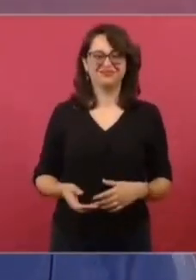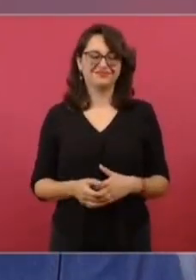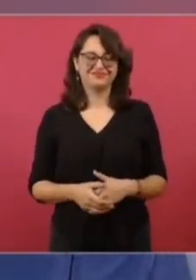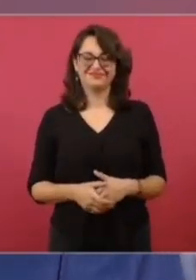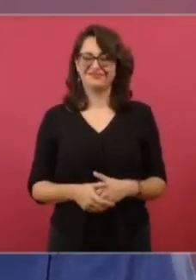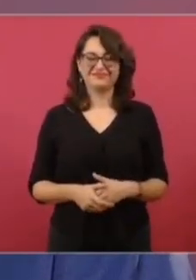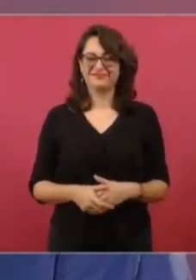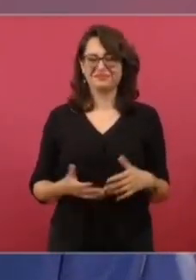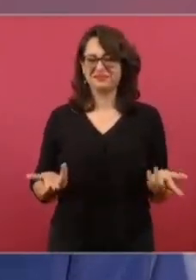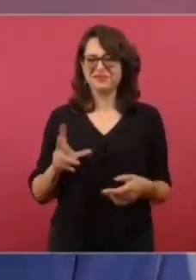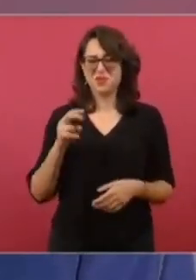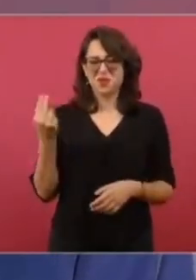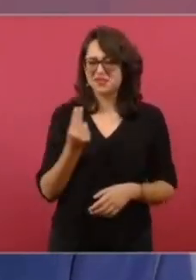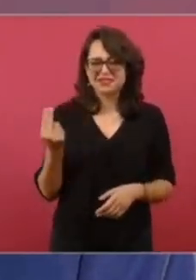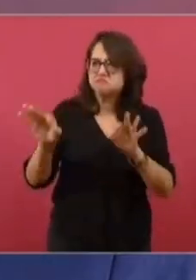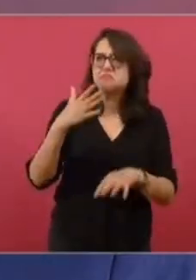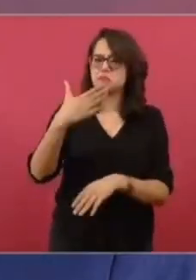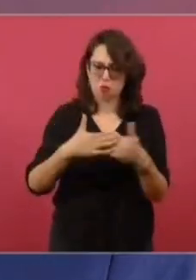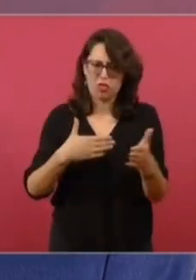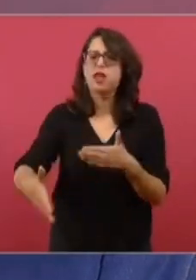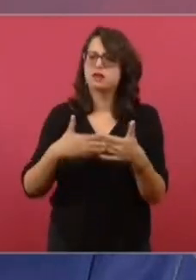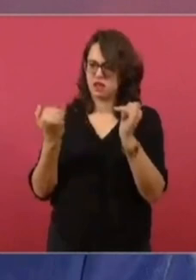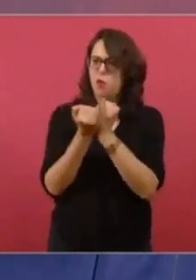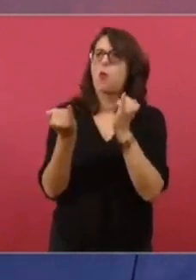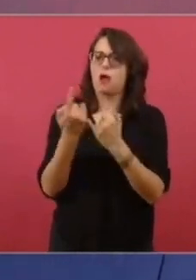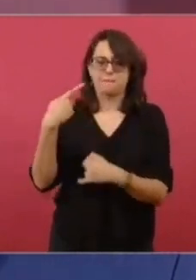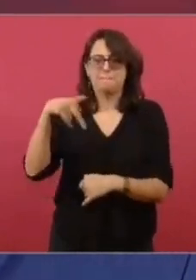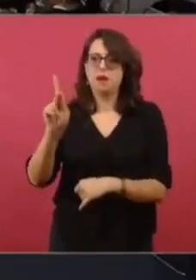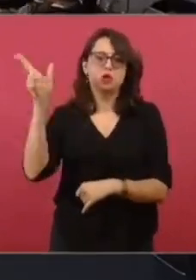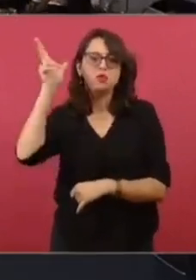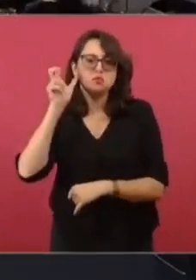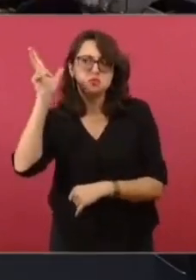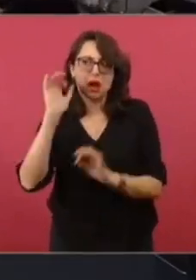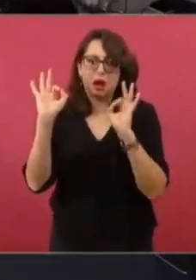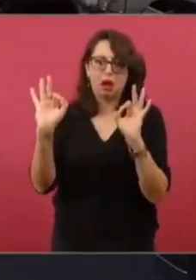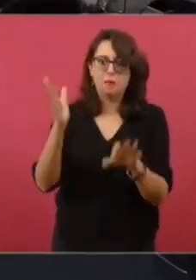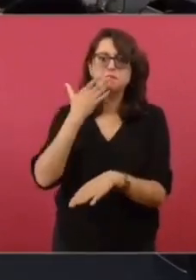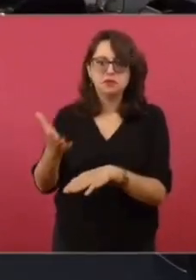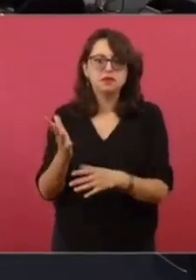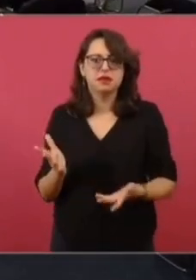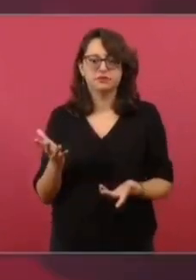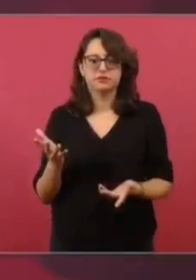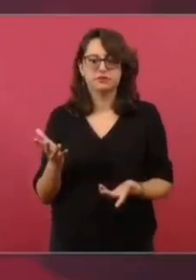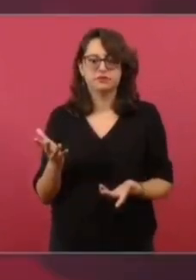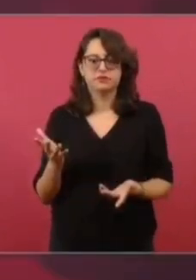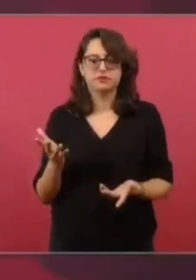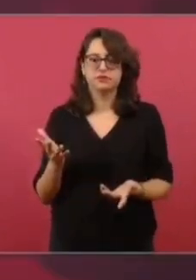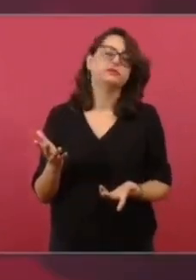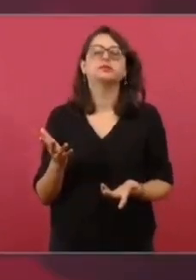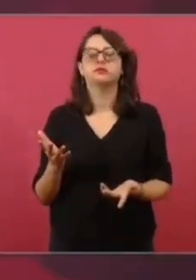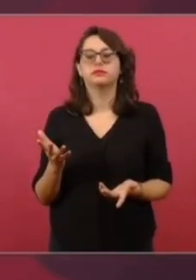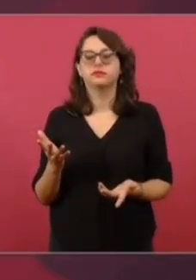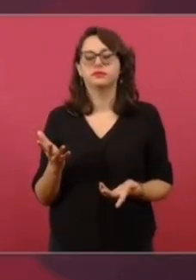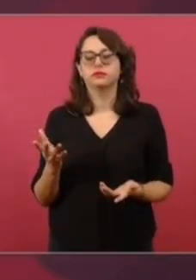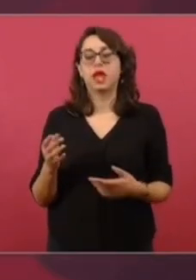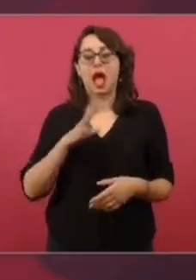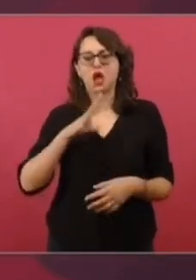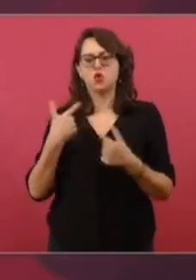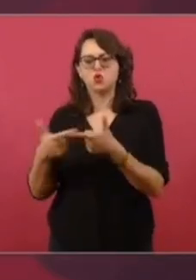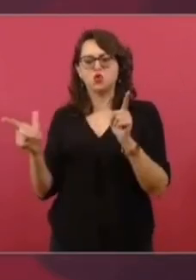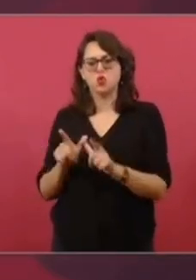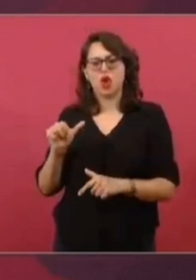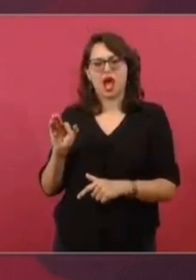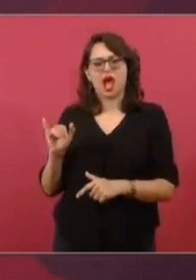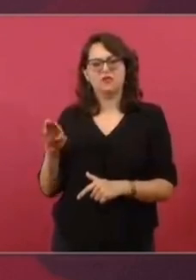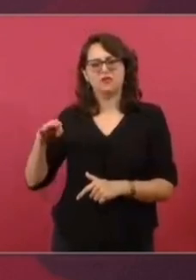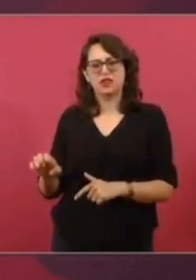música muy buena para jóvenes, pero buena, buena, buena, buena. Esa de Kirme me gusta mucho a mí y le gusta a jóvenes.